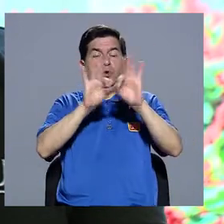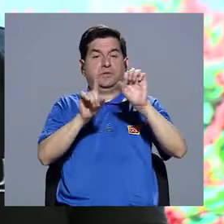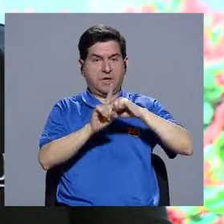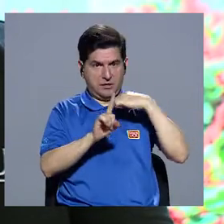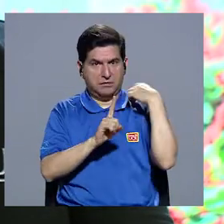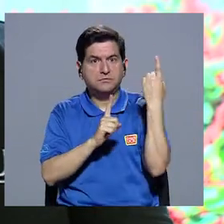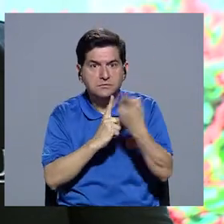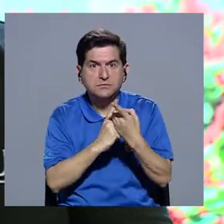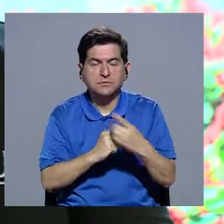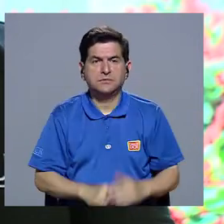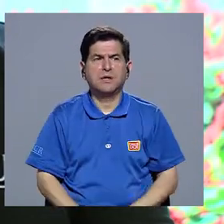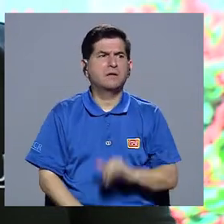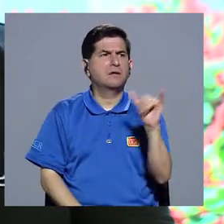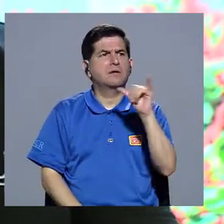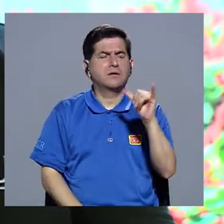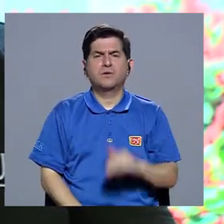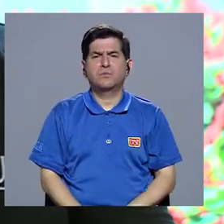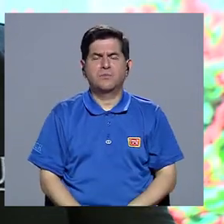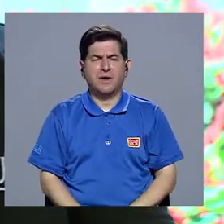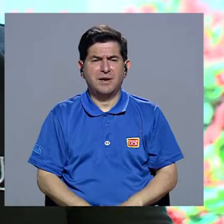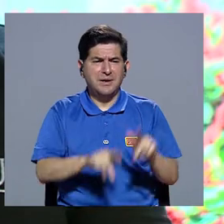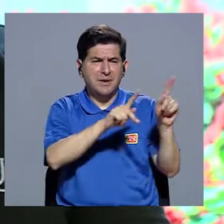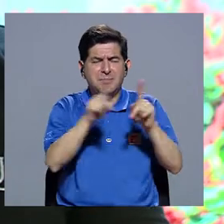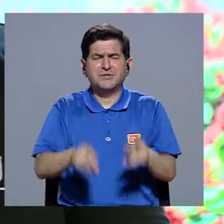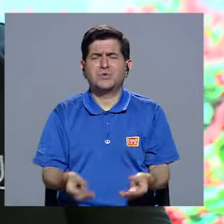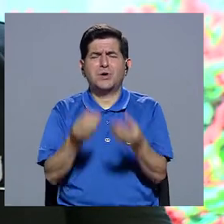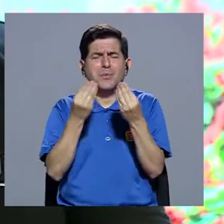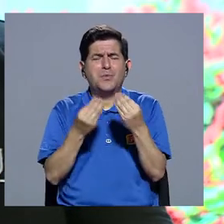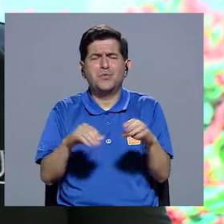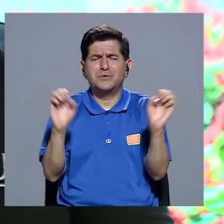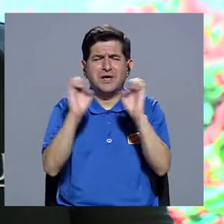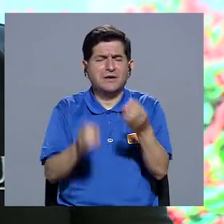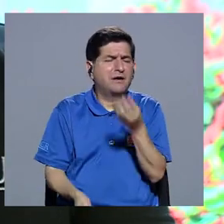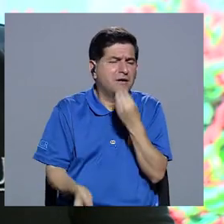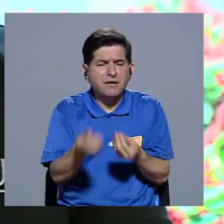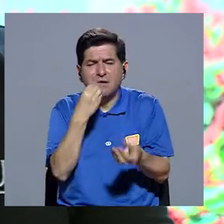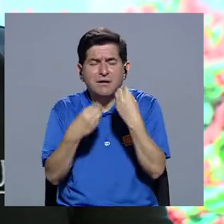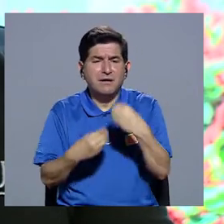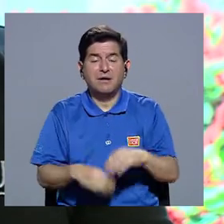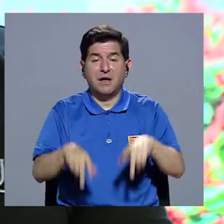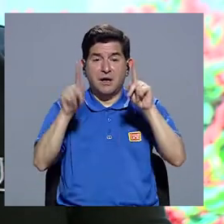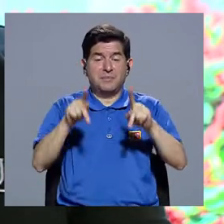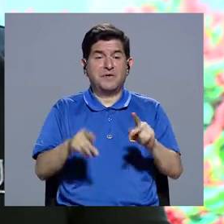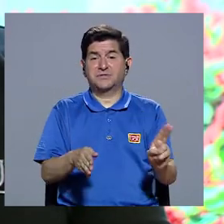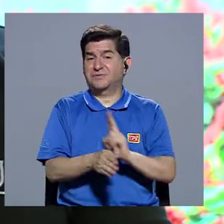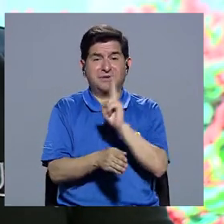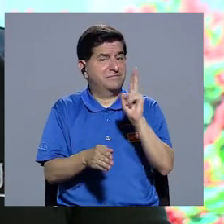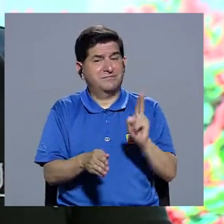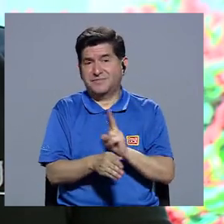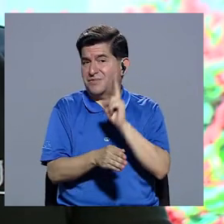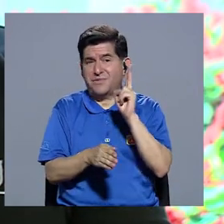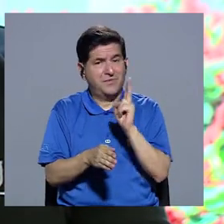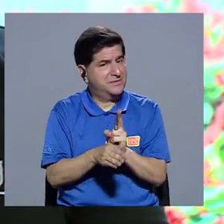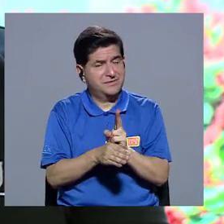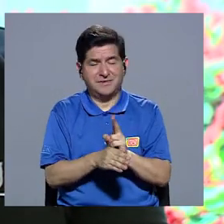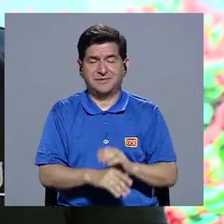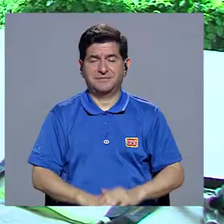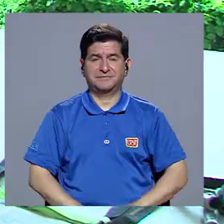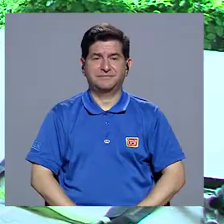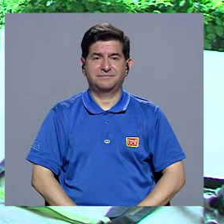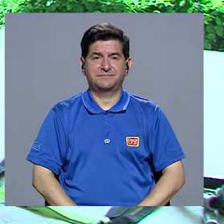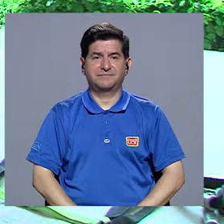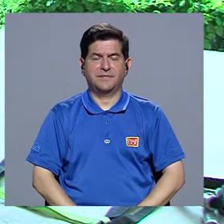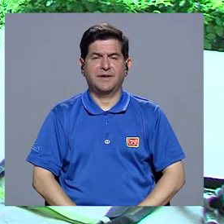esta sociedad y también pues más bien al exceso del consumo de energía de que las personas pueden gastar en su capacidad normal.